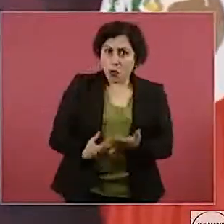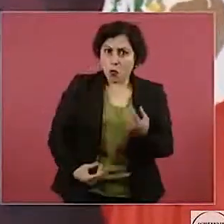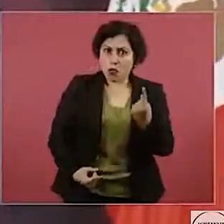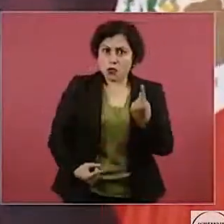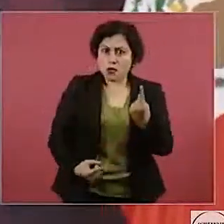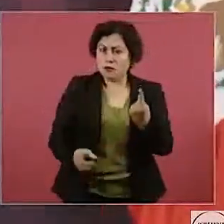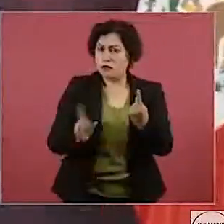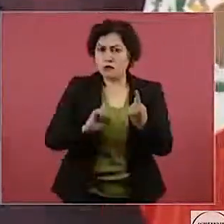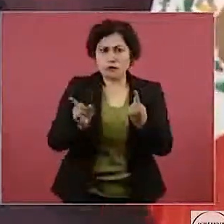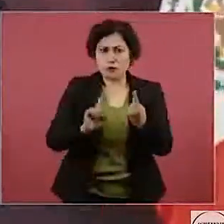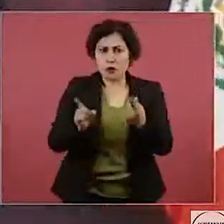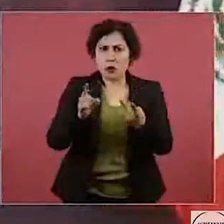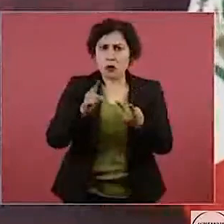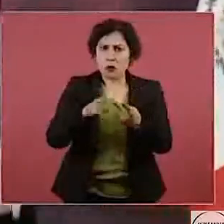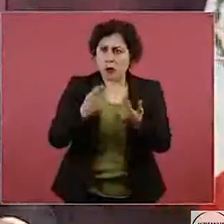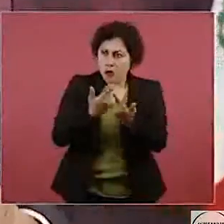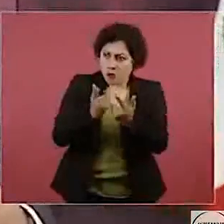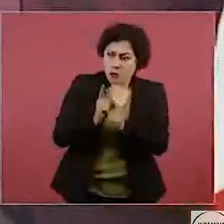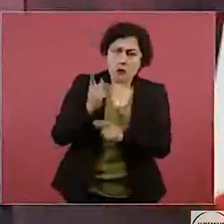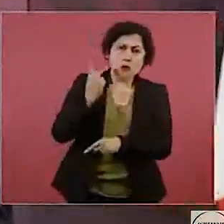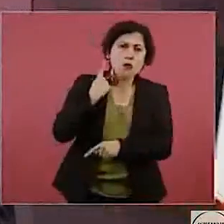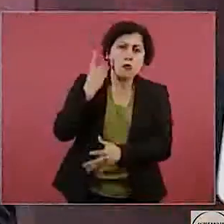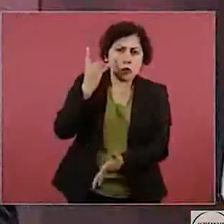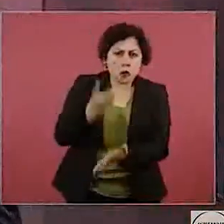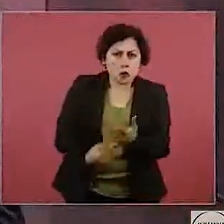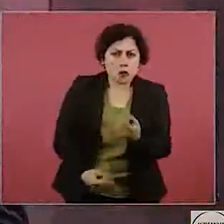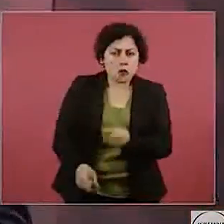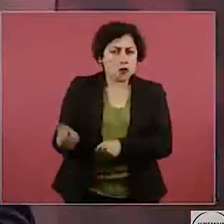hay que votar por el proyecto de nación.